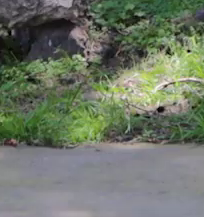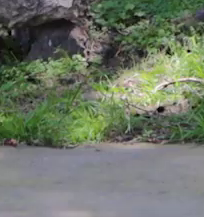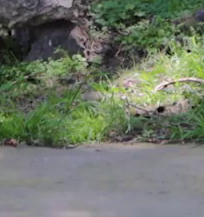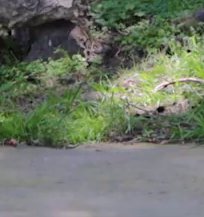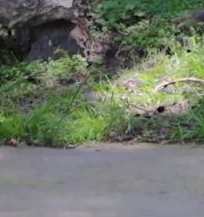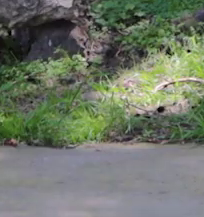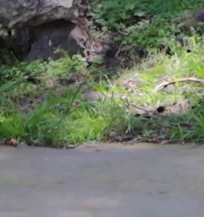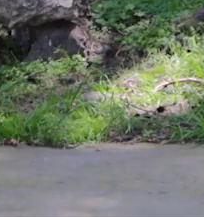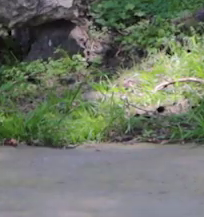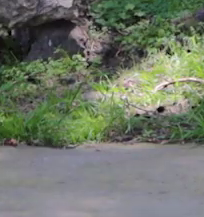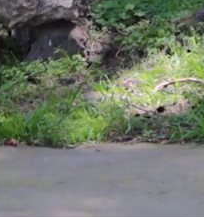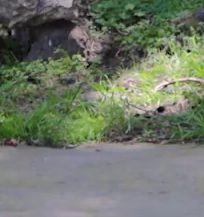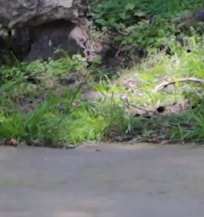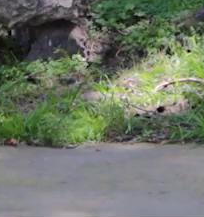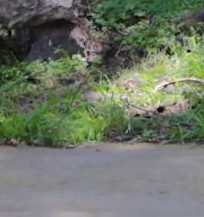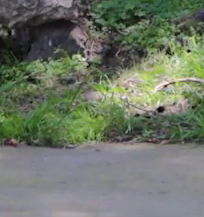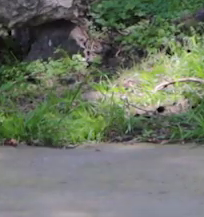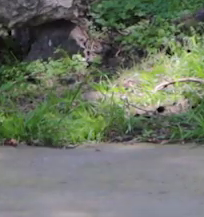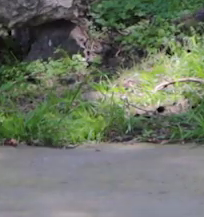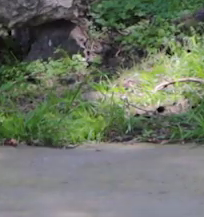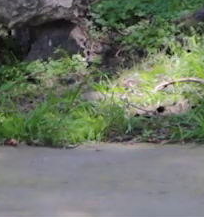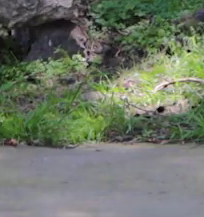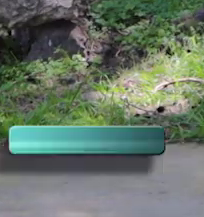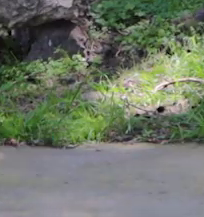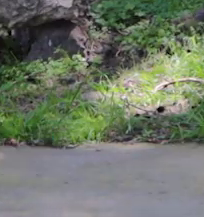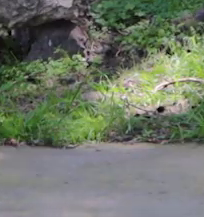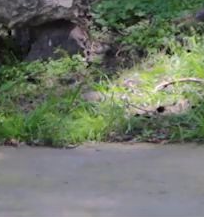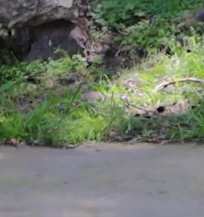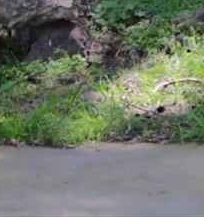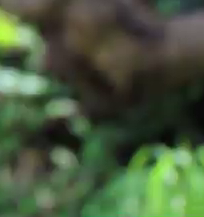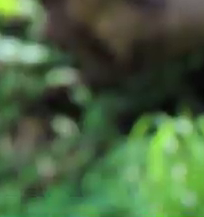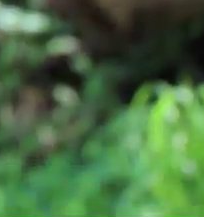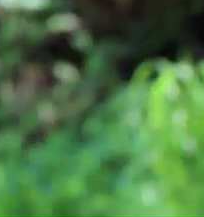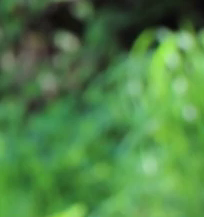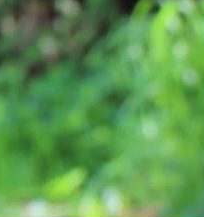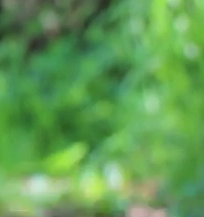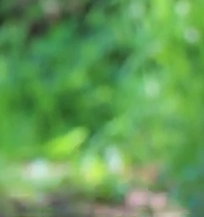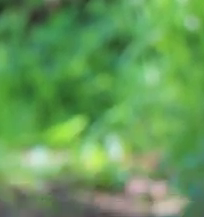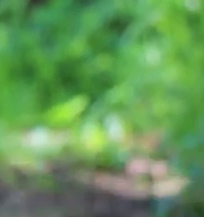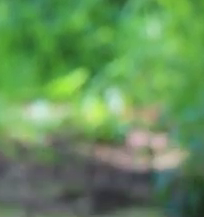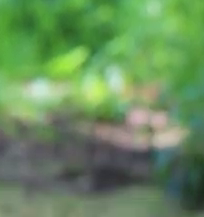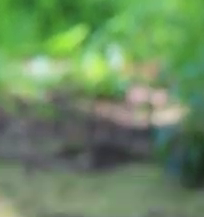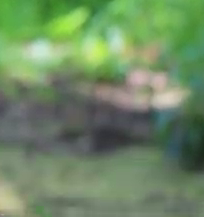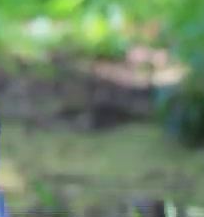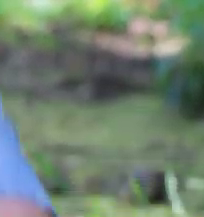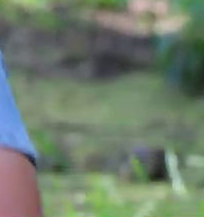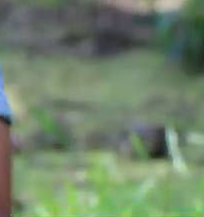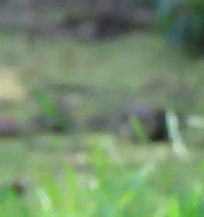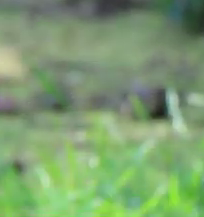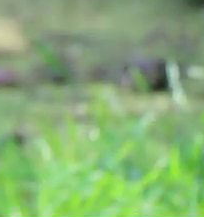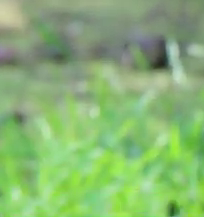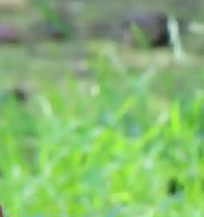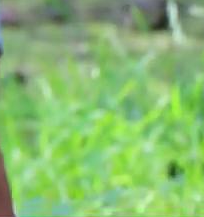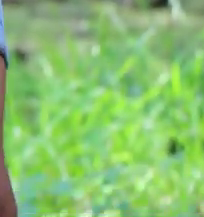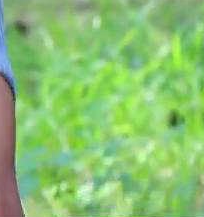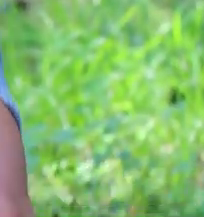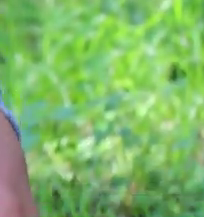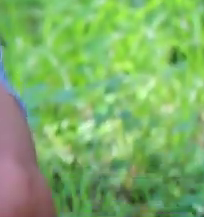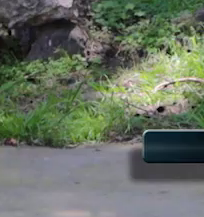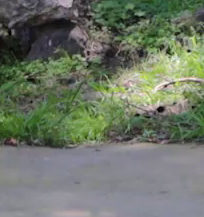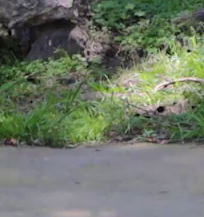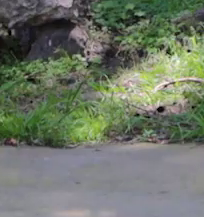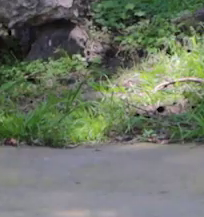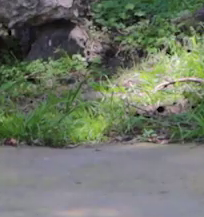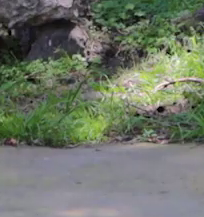bajamos flexionamos muy bien exactamente ahí muy bien hecho ya ir ahí bien una más bien